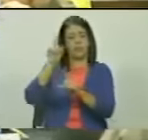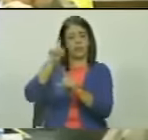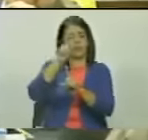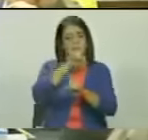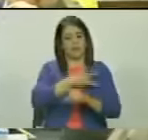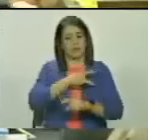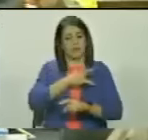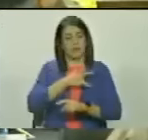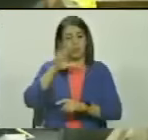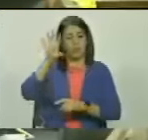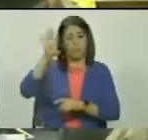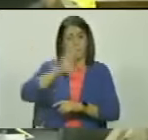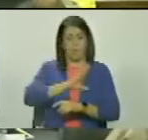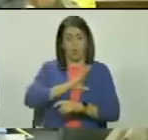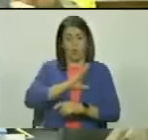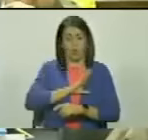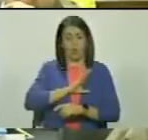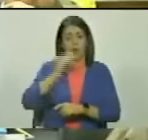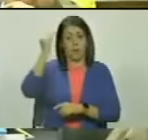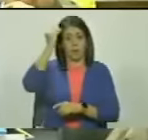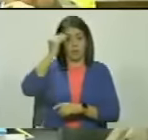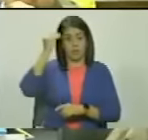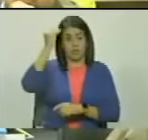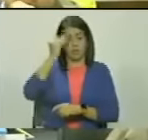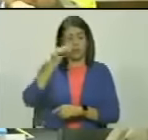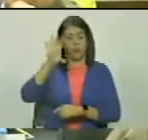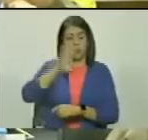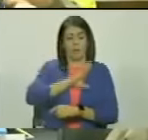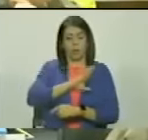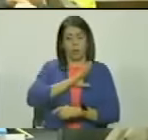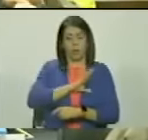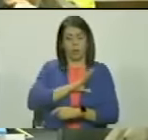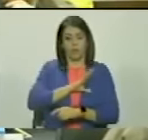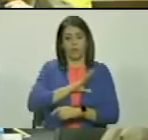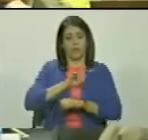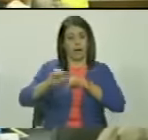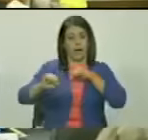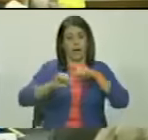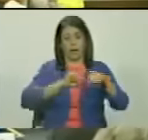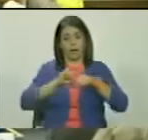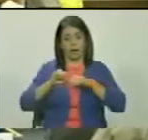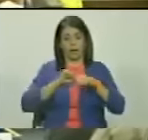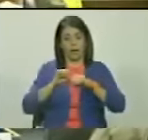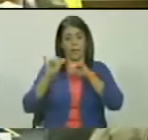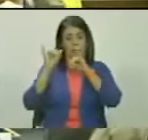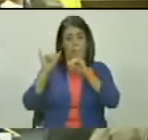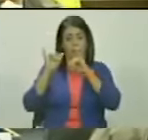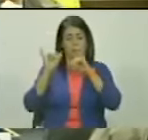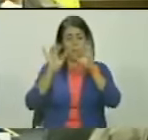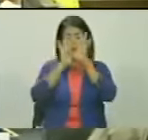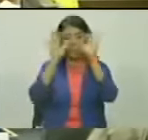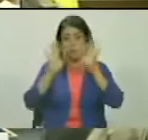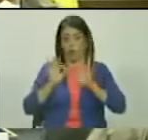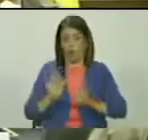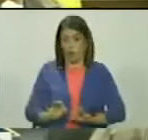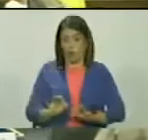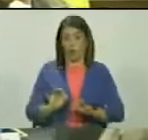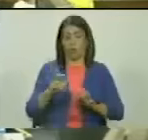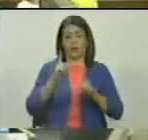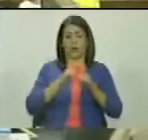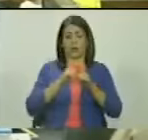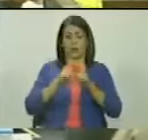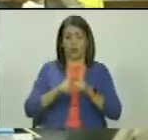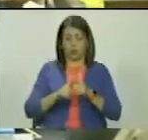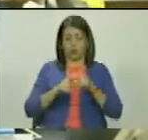sentimiento patrio un pensamiento patrio y una acción en esa misma línea y es por eso